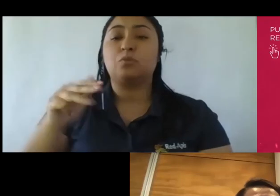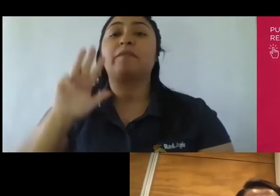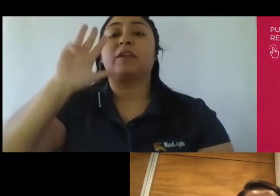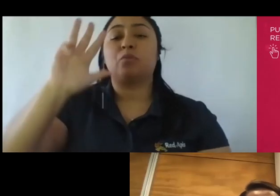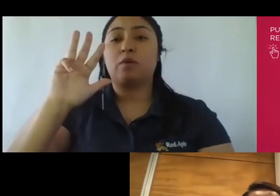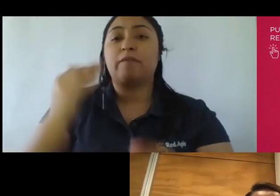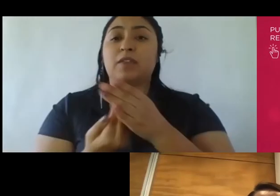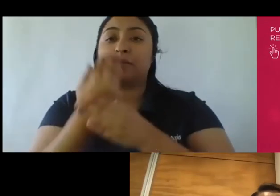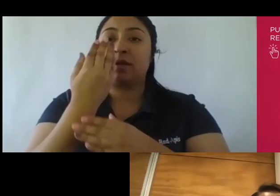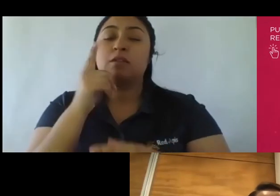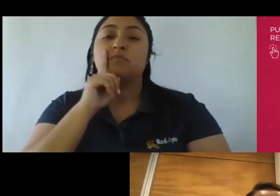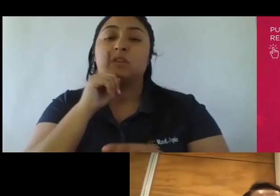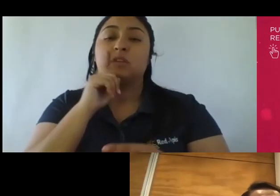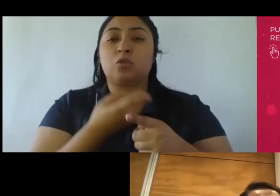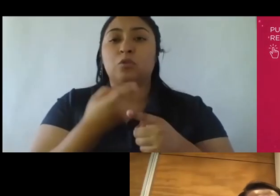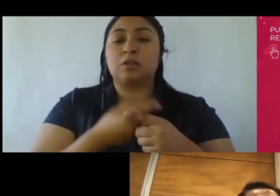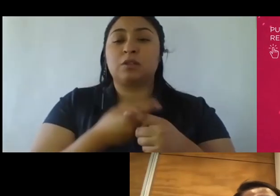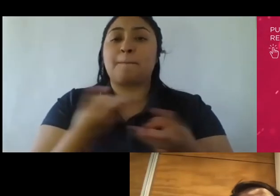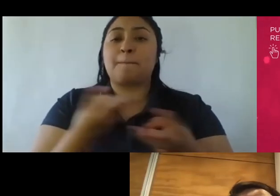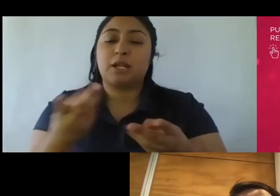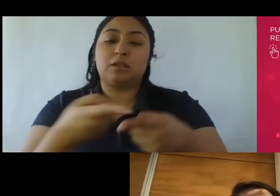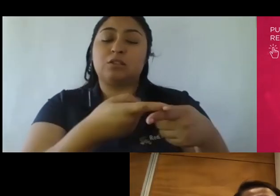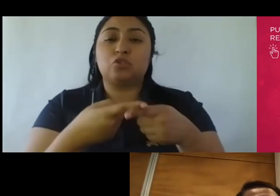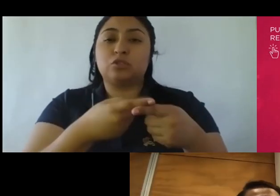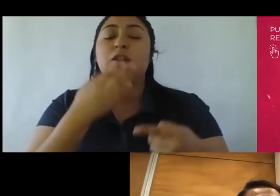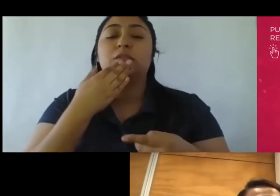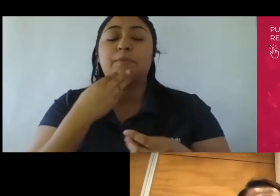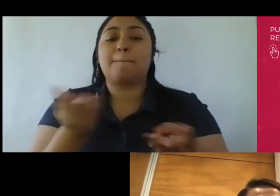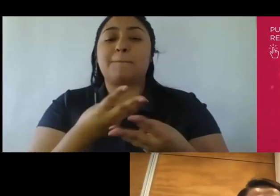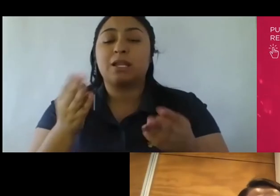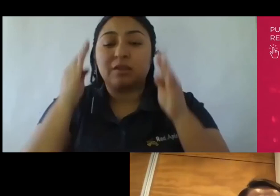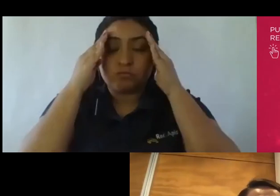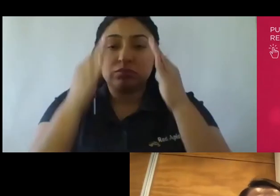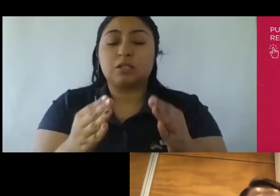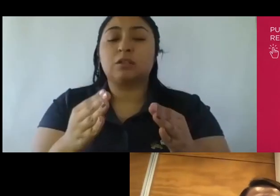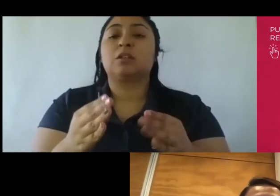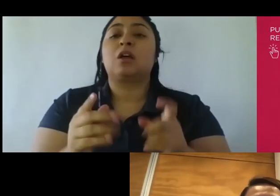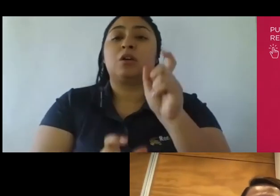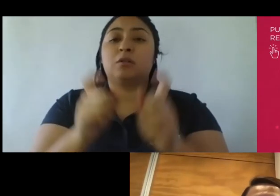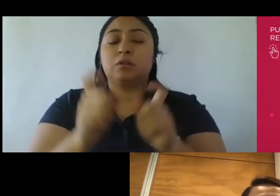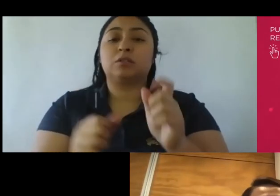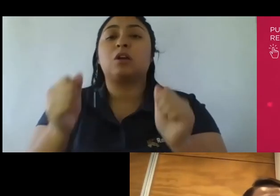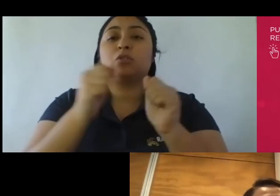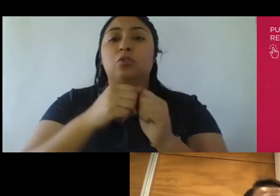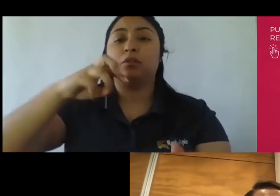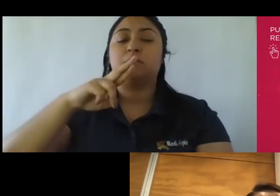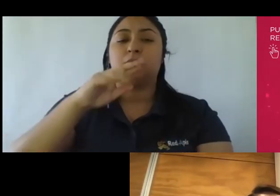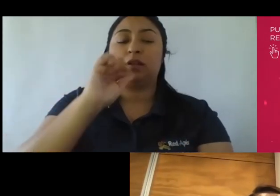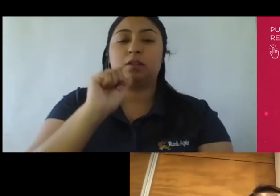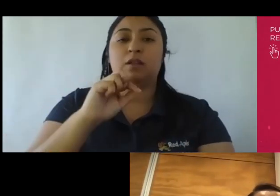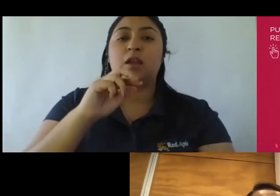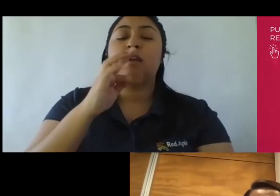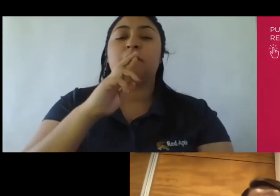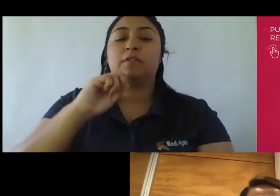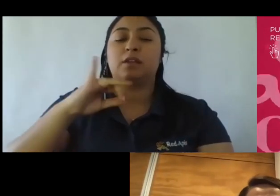conversatorio marketing social y marketing centrado a las personas con María Francisca Espinoza de la agencia Frisbee y con Osvaldo Mena